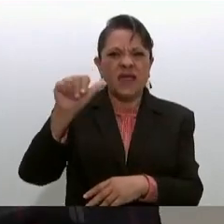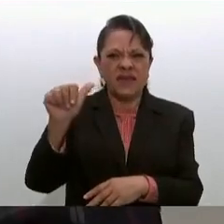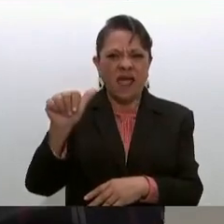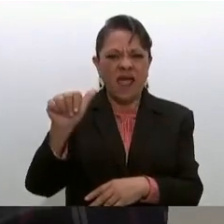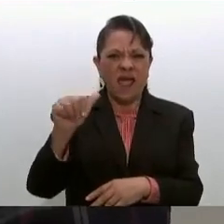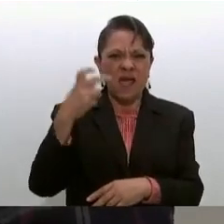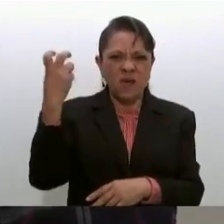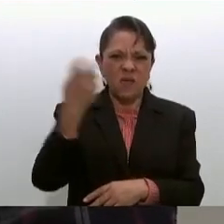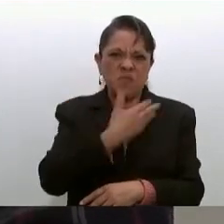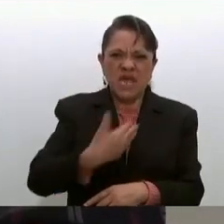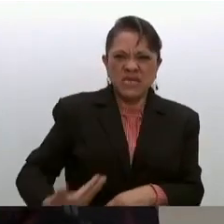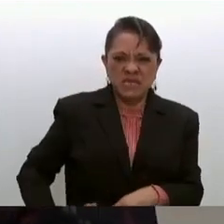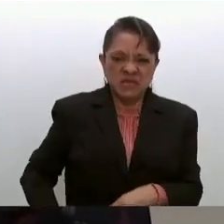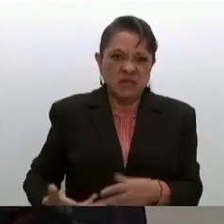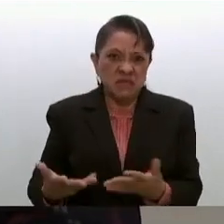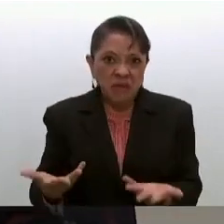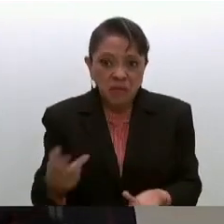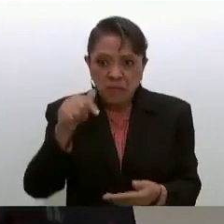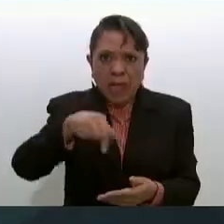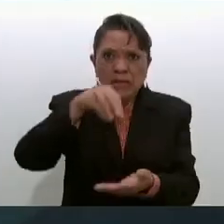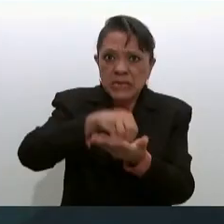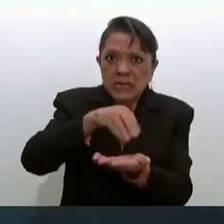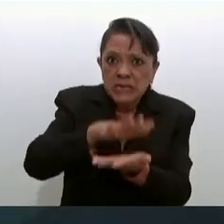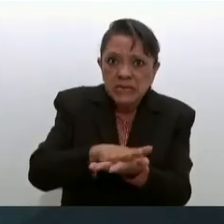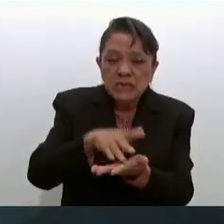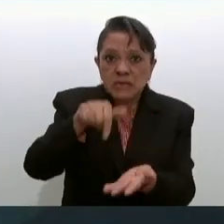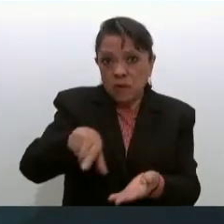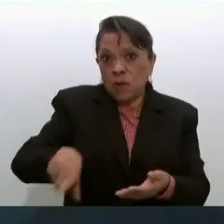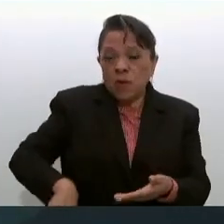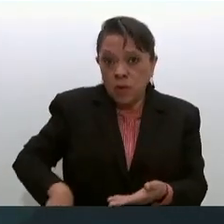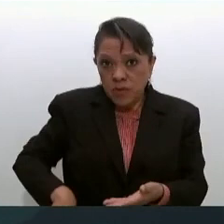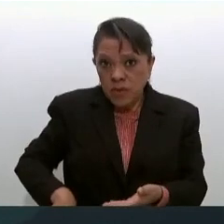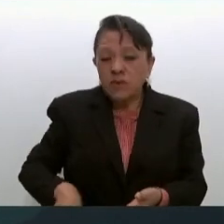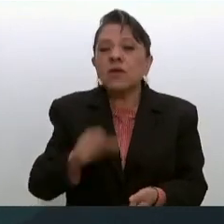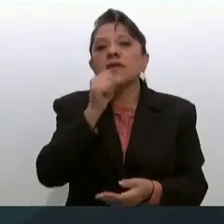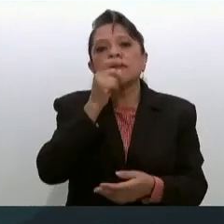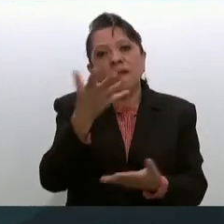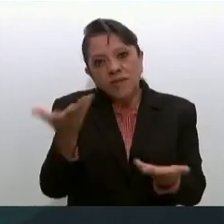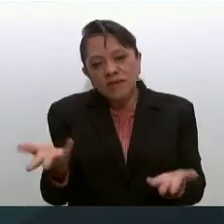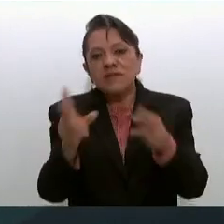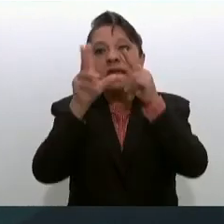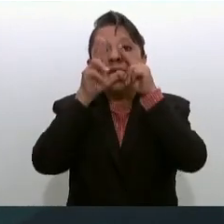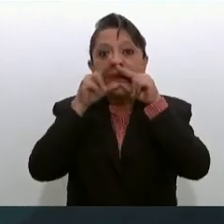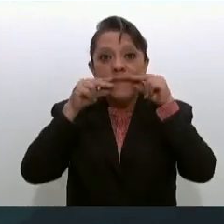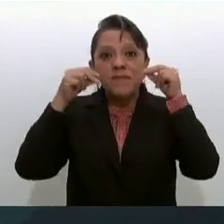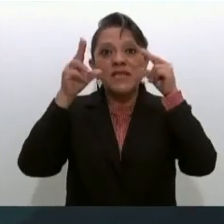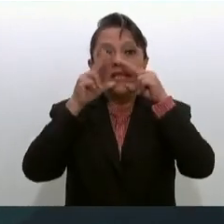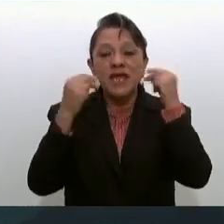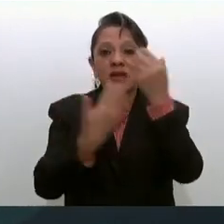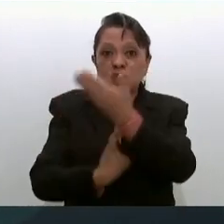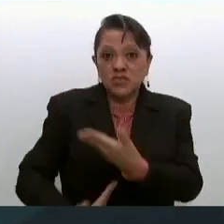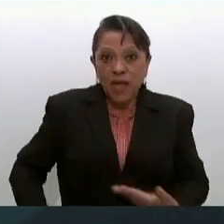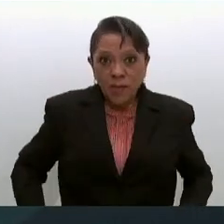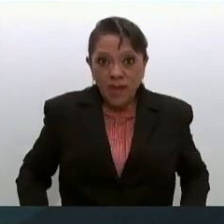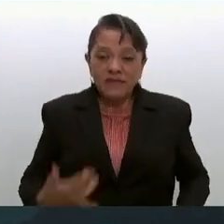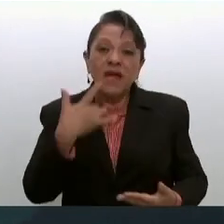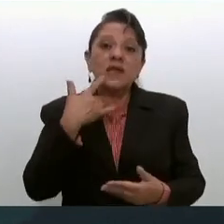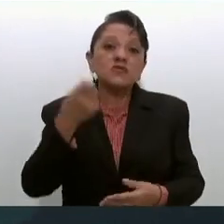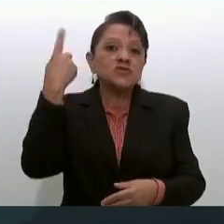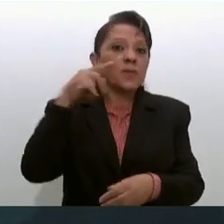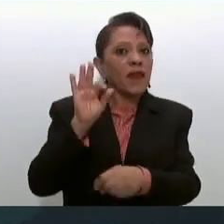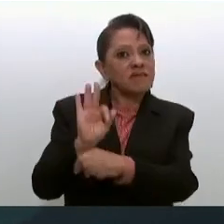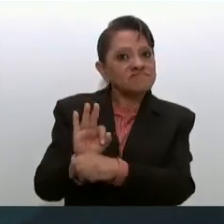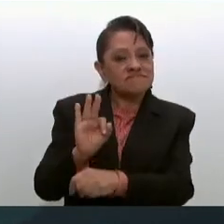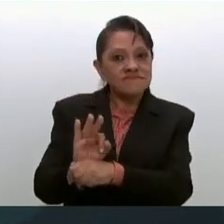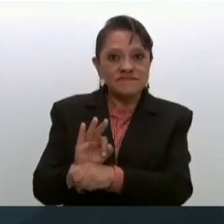el gobierno y también Emiliano Zapata que lucha en favor de los campesinos